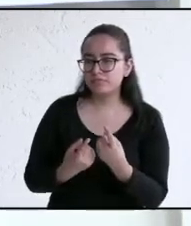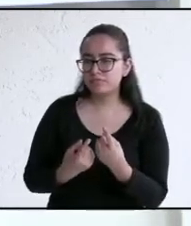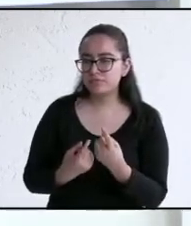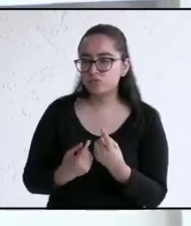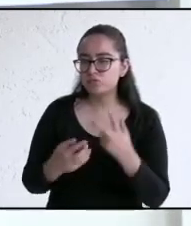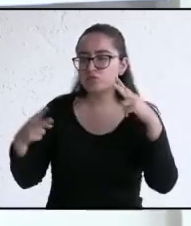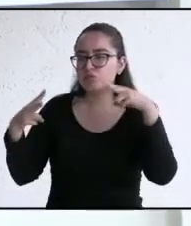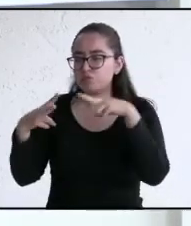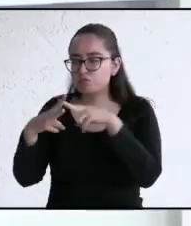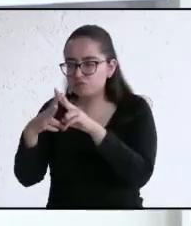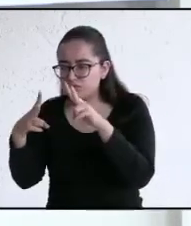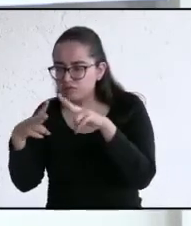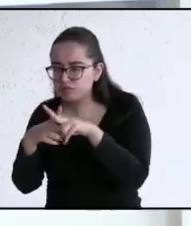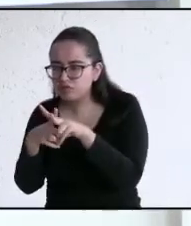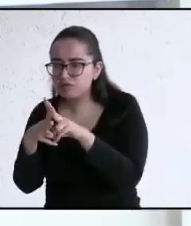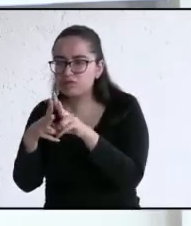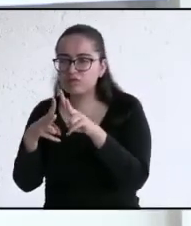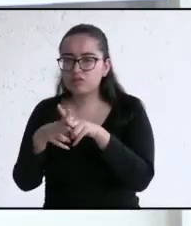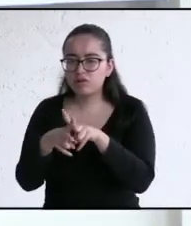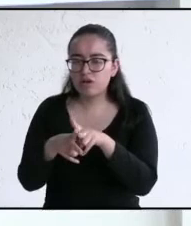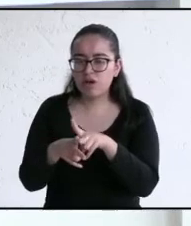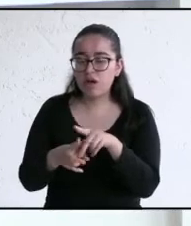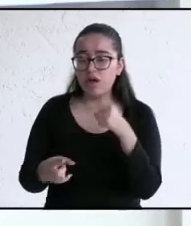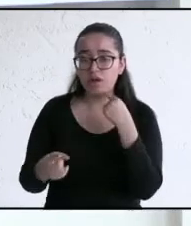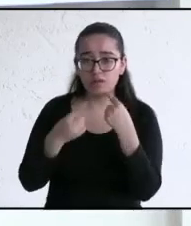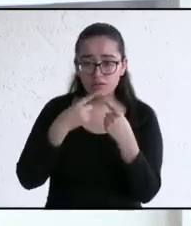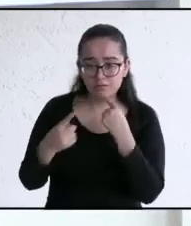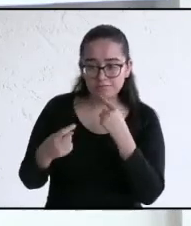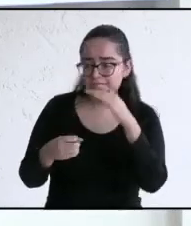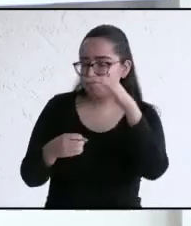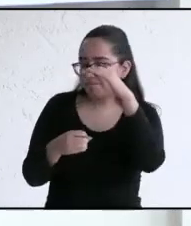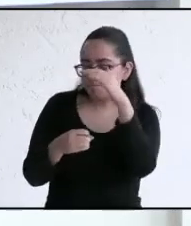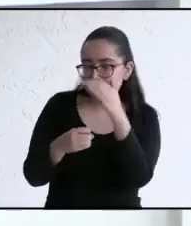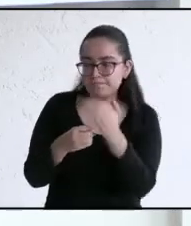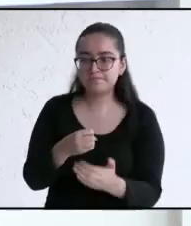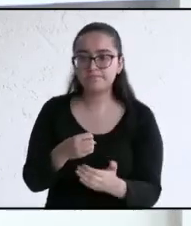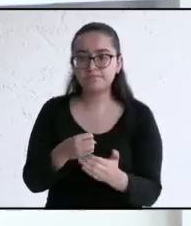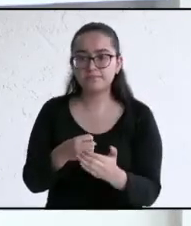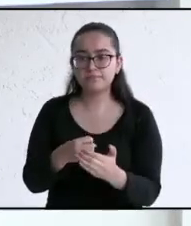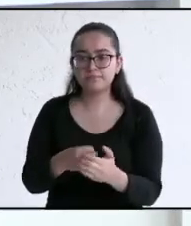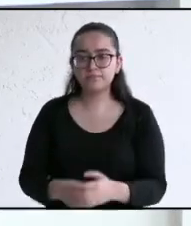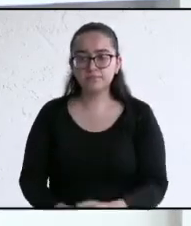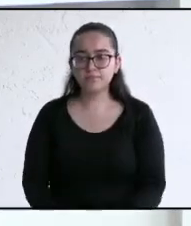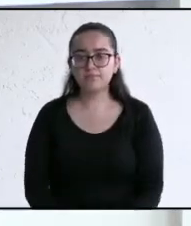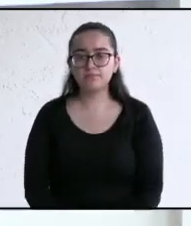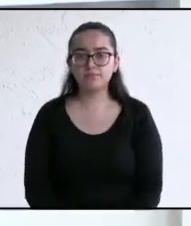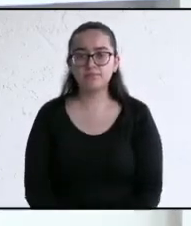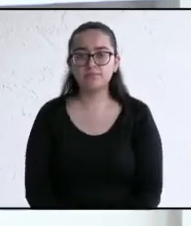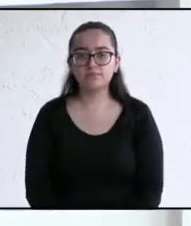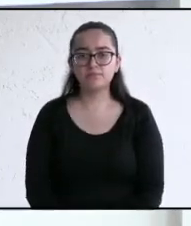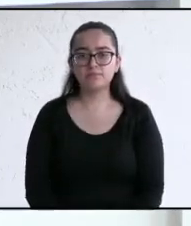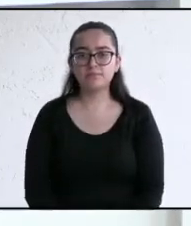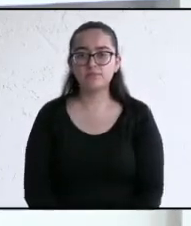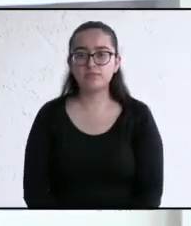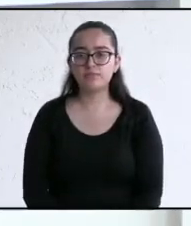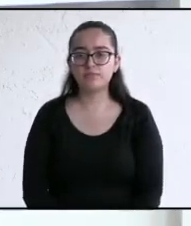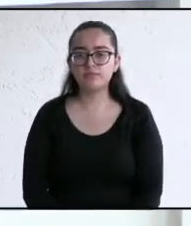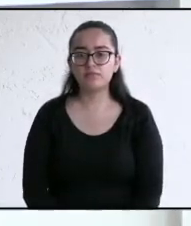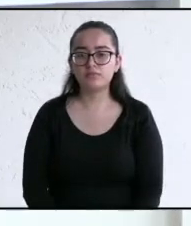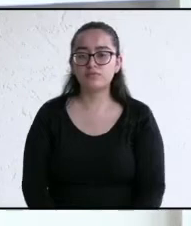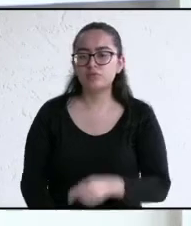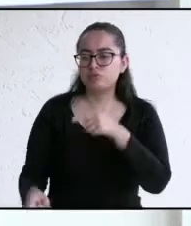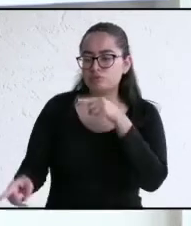se alterara el orden, el debate se podrá suspender hasta normalizar la situación. Queda prohibido